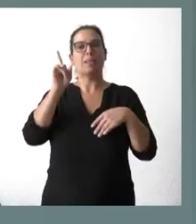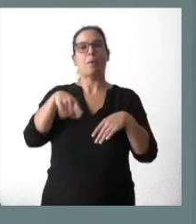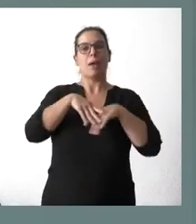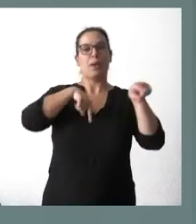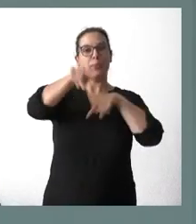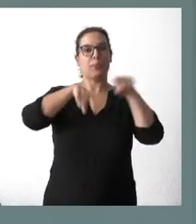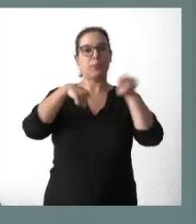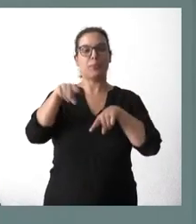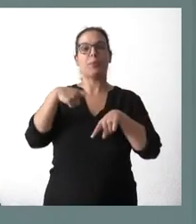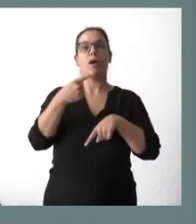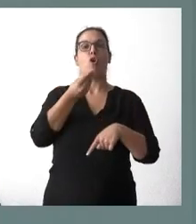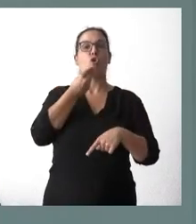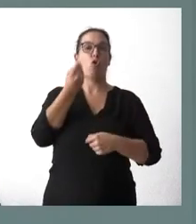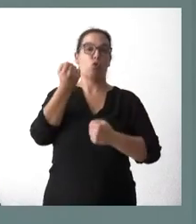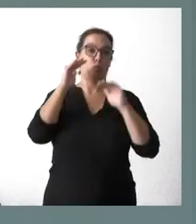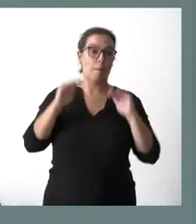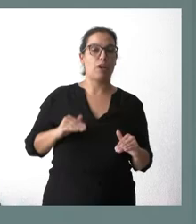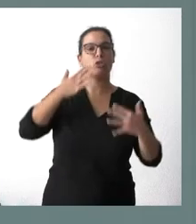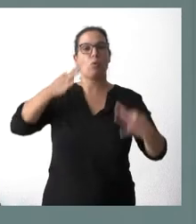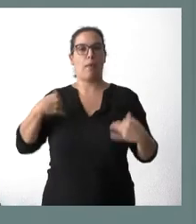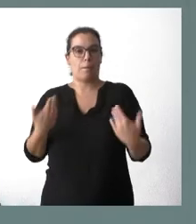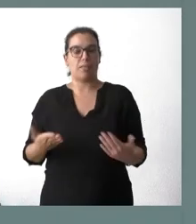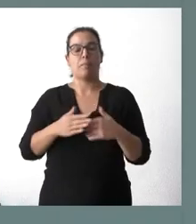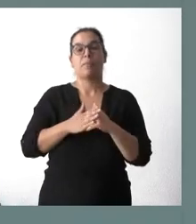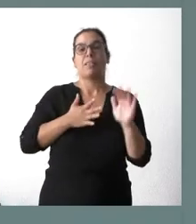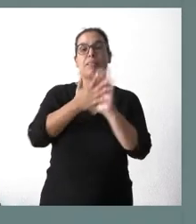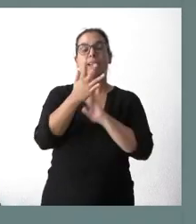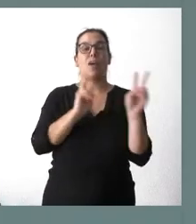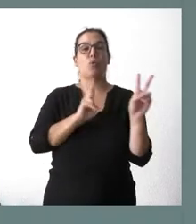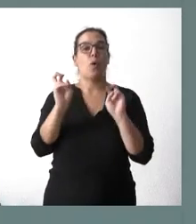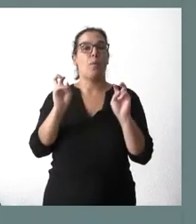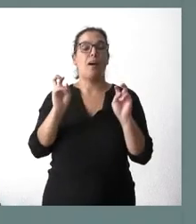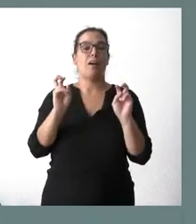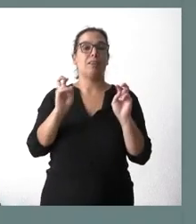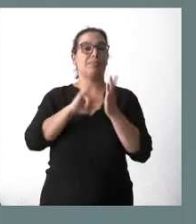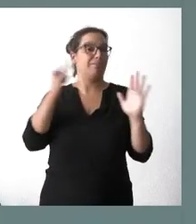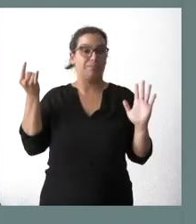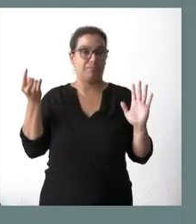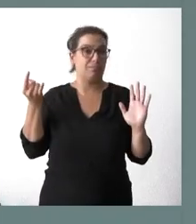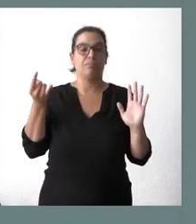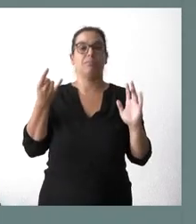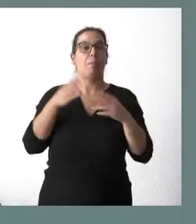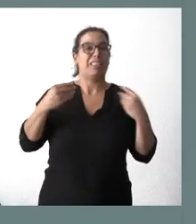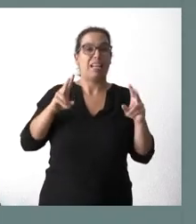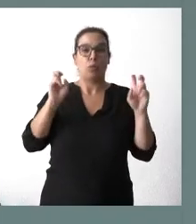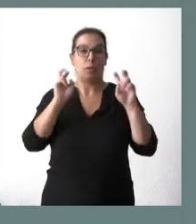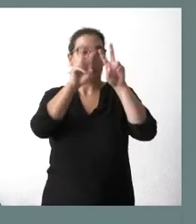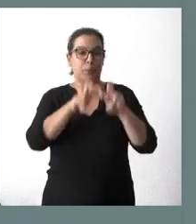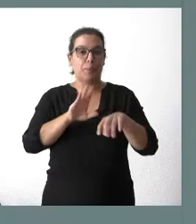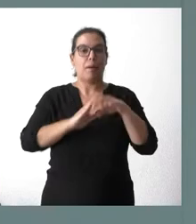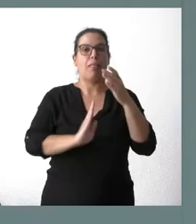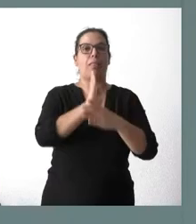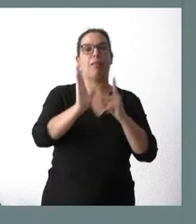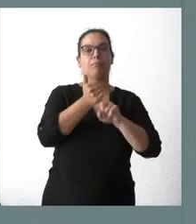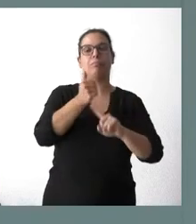con menor consumo y más seguridad. Estamos hablando de nuevas tecnologías y nuevos materiales en relación con